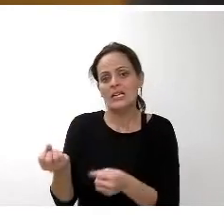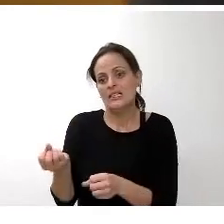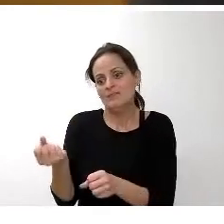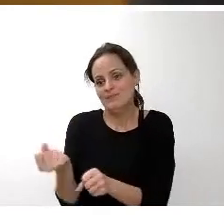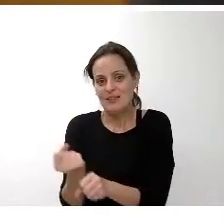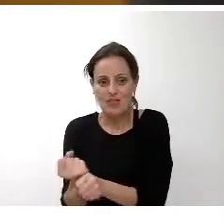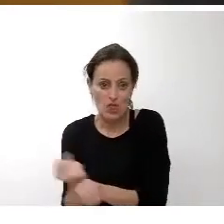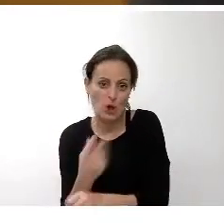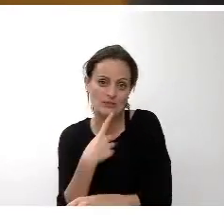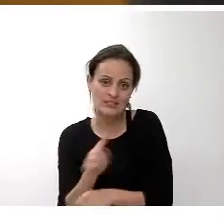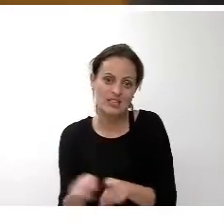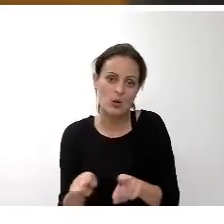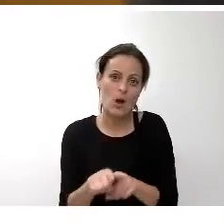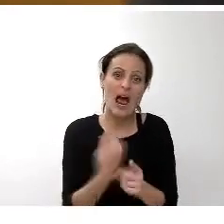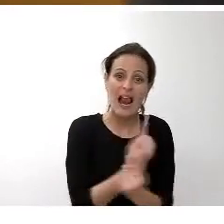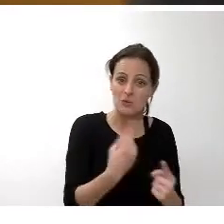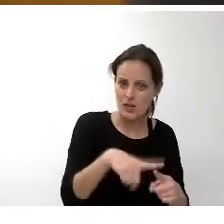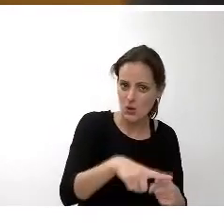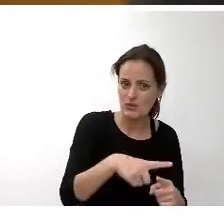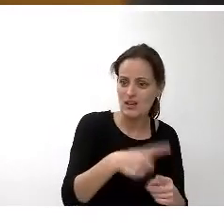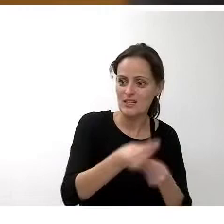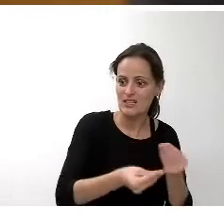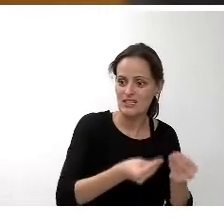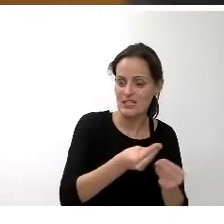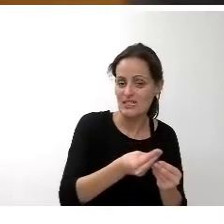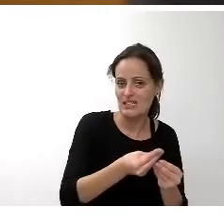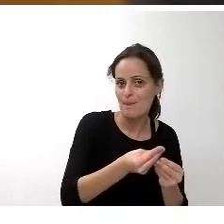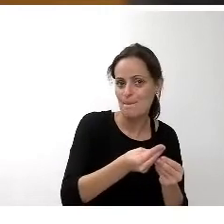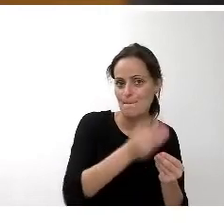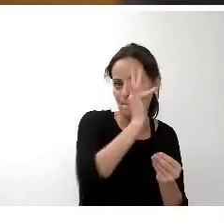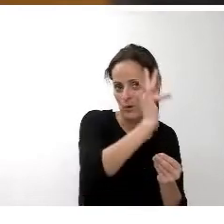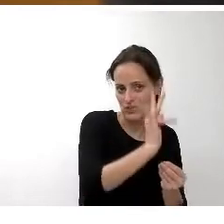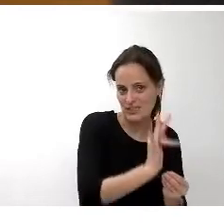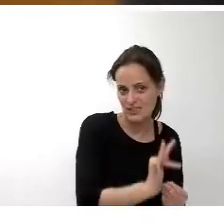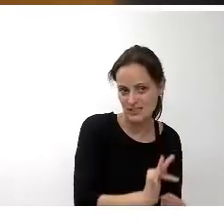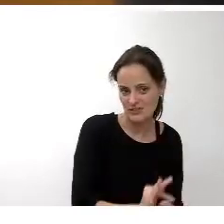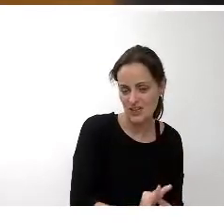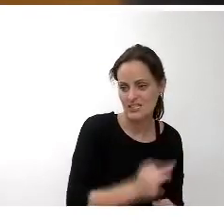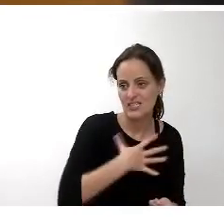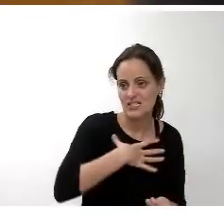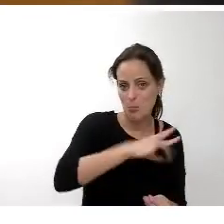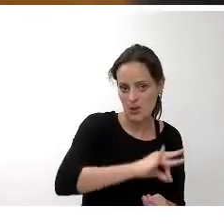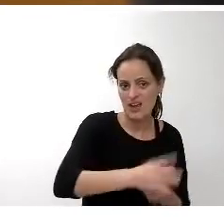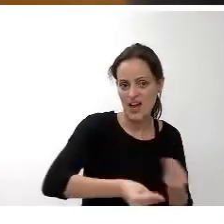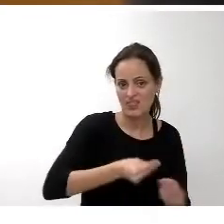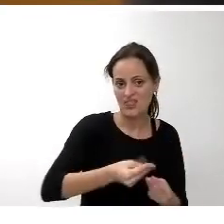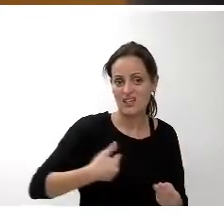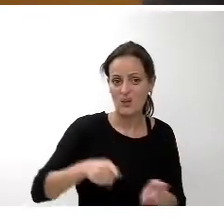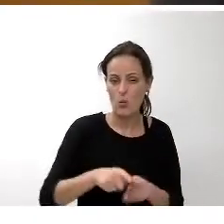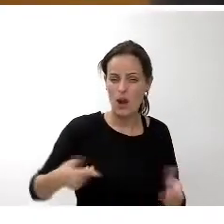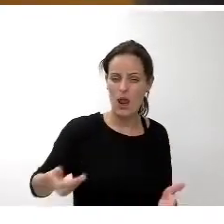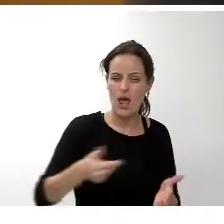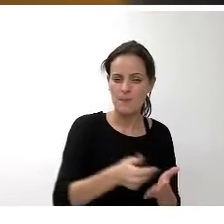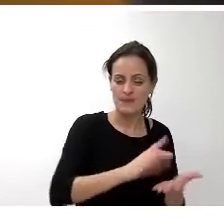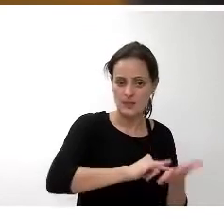resuelven satisfactoriamente todas y cada una de ellas en las enmiendas técnicas que mencioné al principio de mi intervención